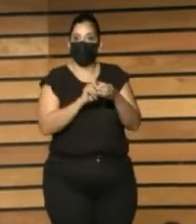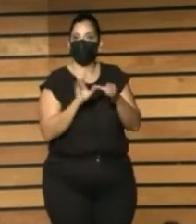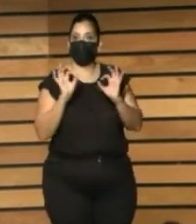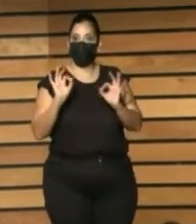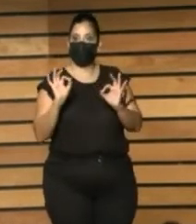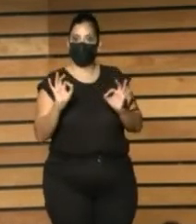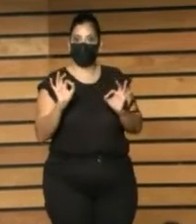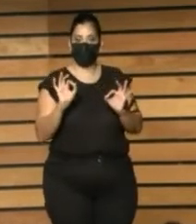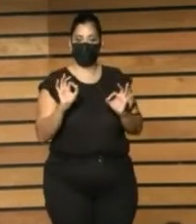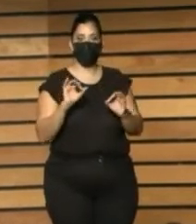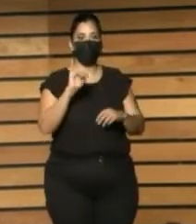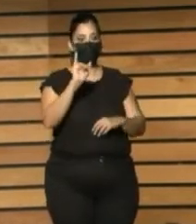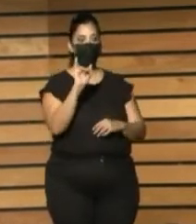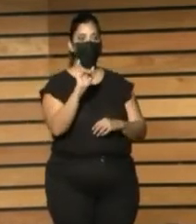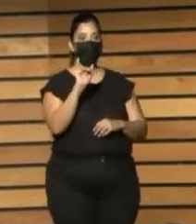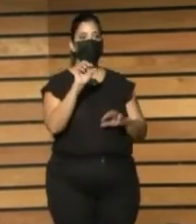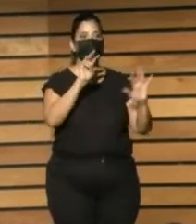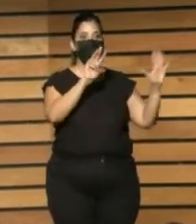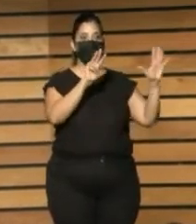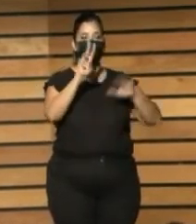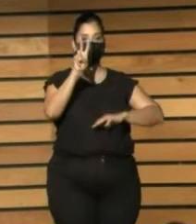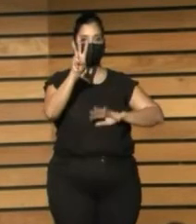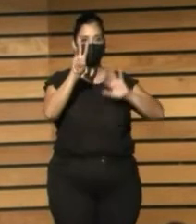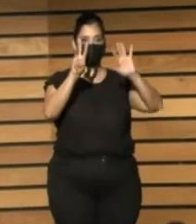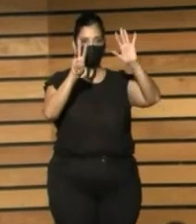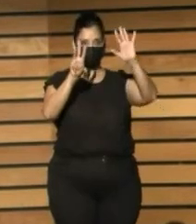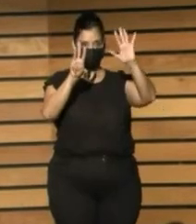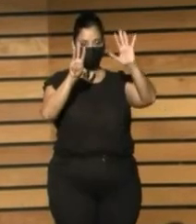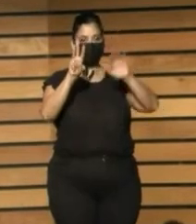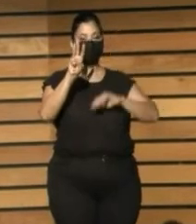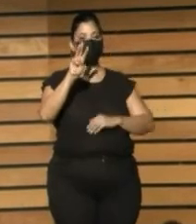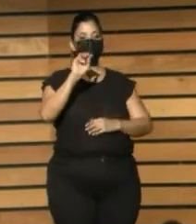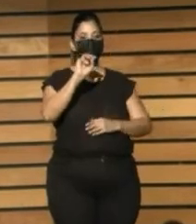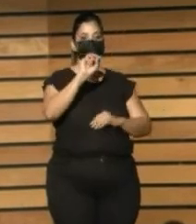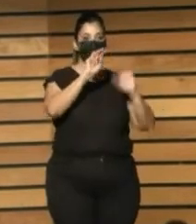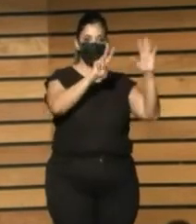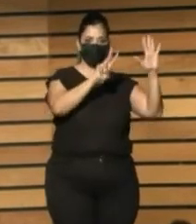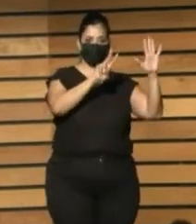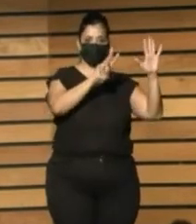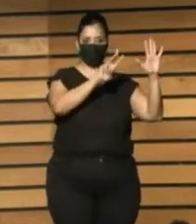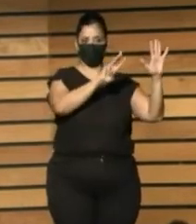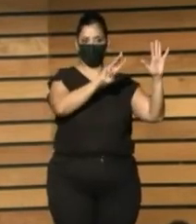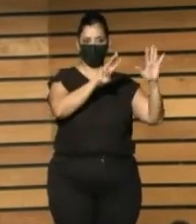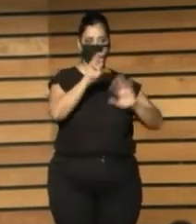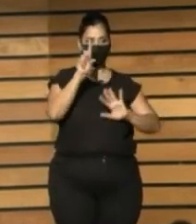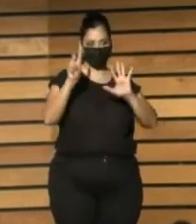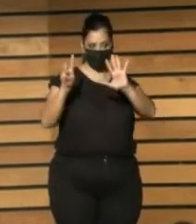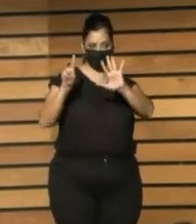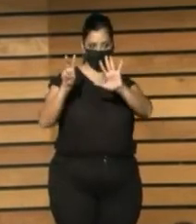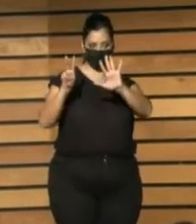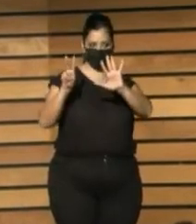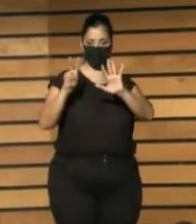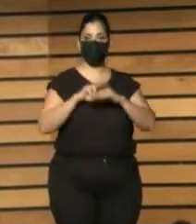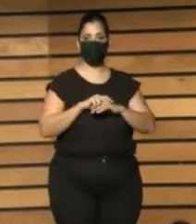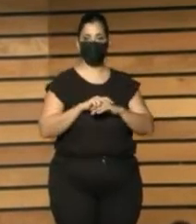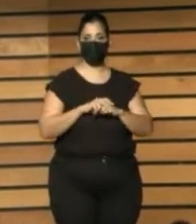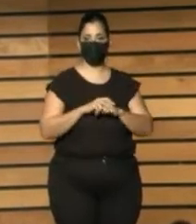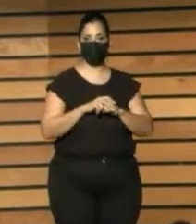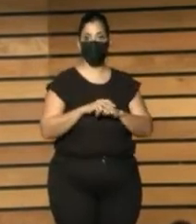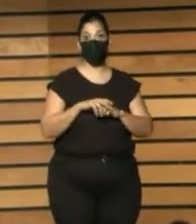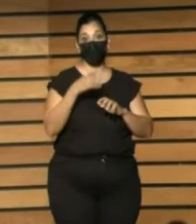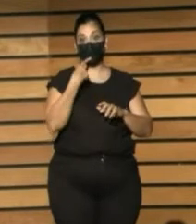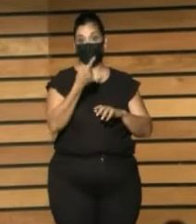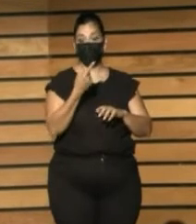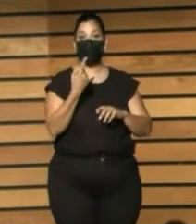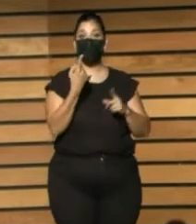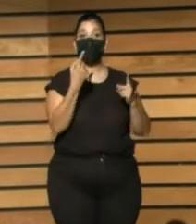ISO 2789 cuando habla de público objetivo con necesidades especiales. Es este y define que las necesidades